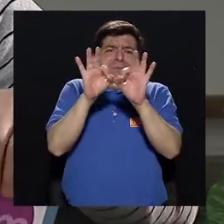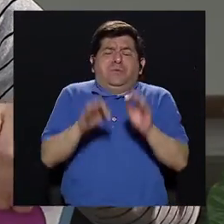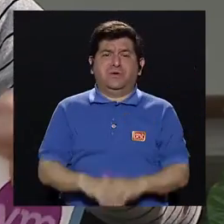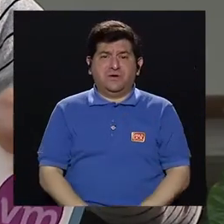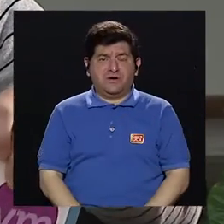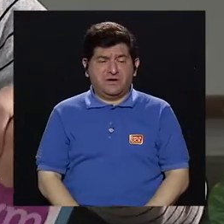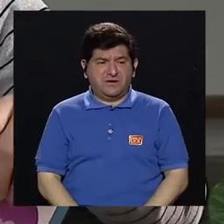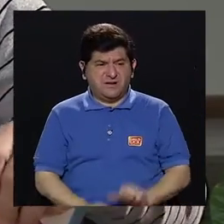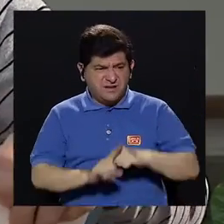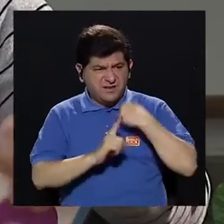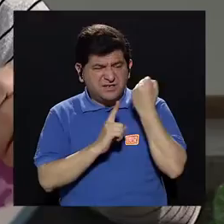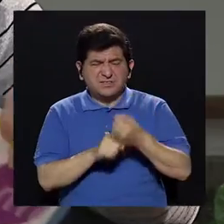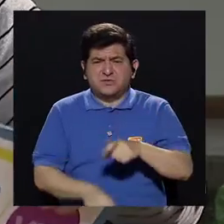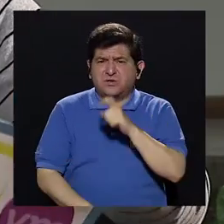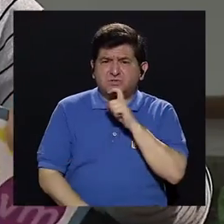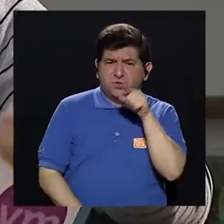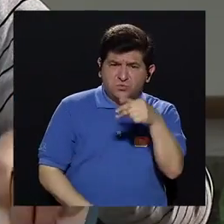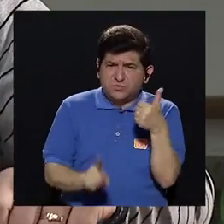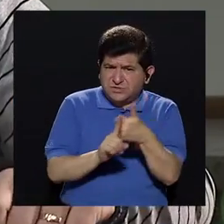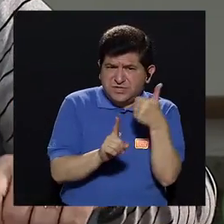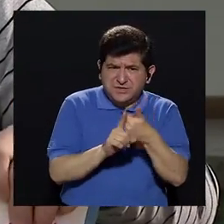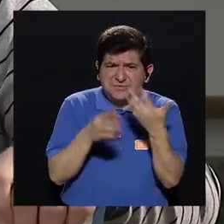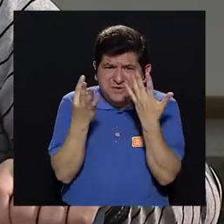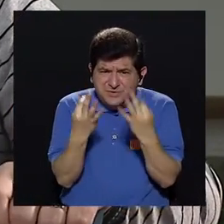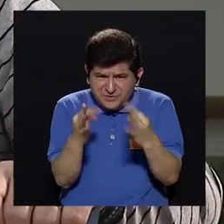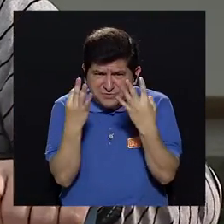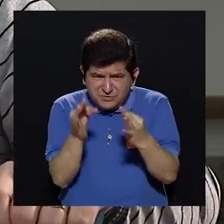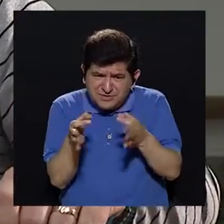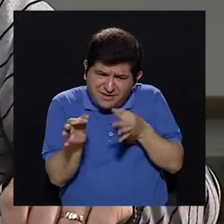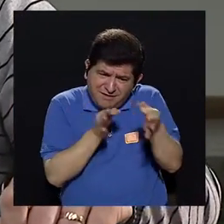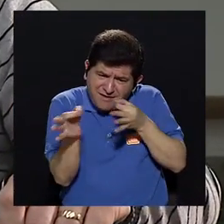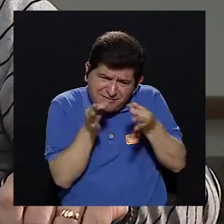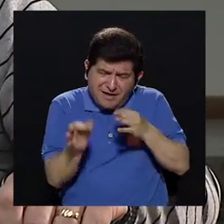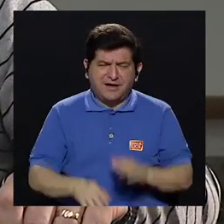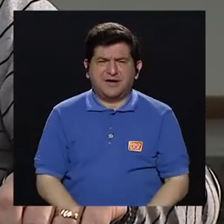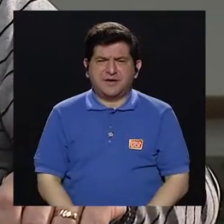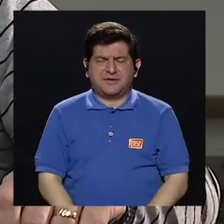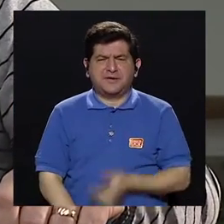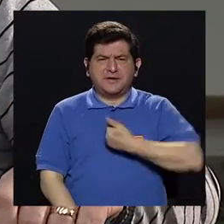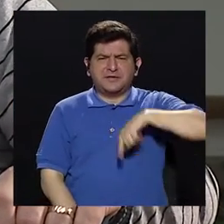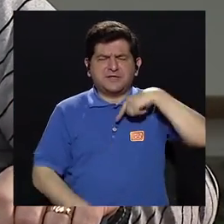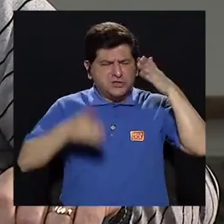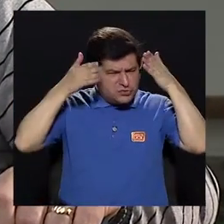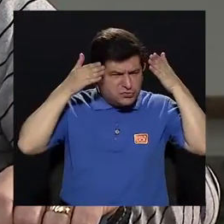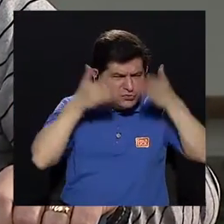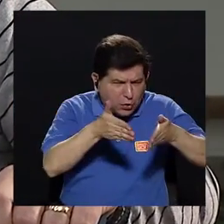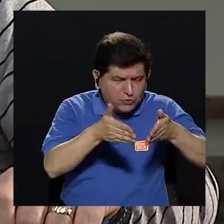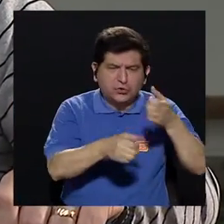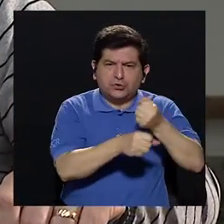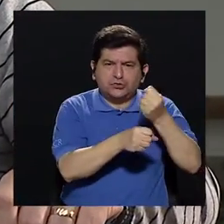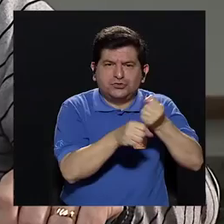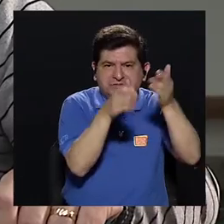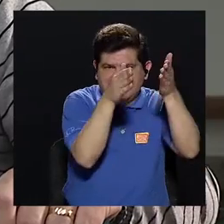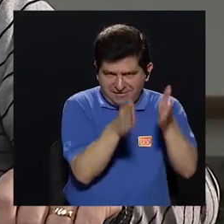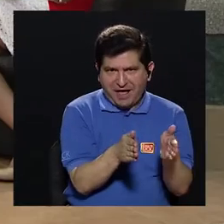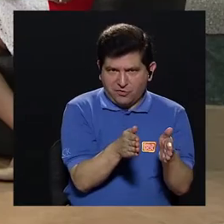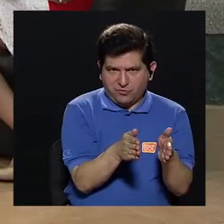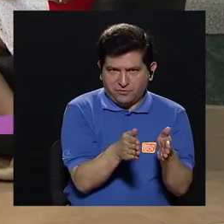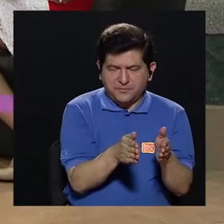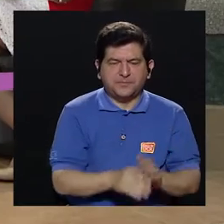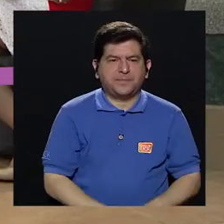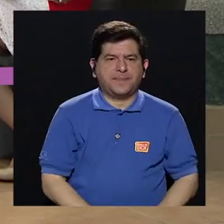incluso a ser difícil hasta para ustedes poderlo explicar. Si nos centramos en los trabajadores,